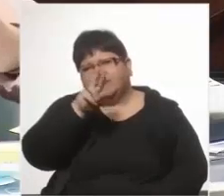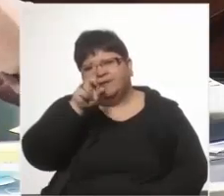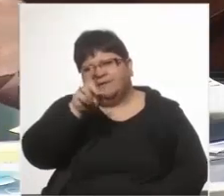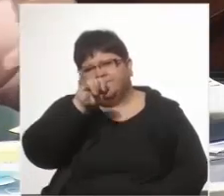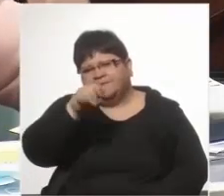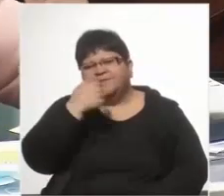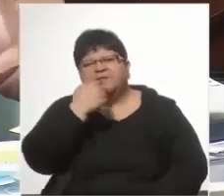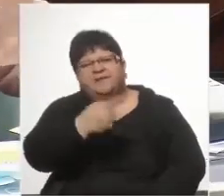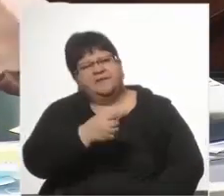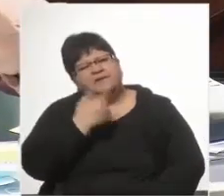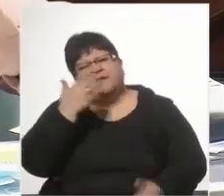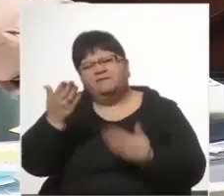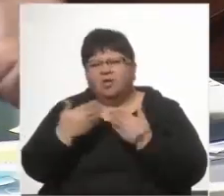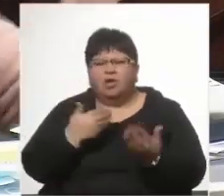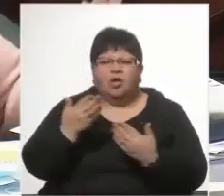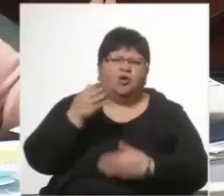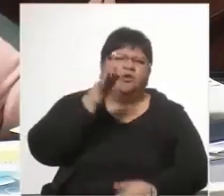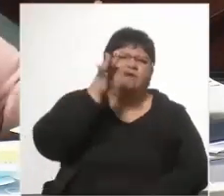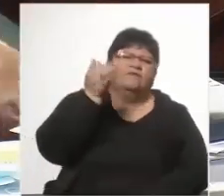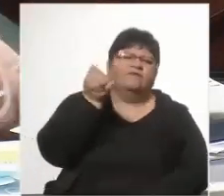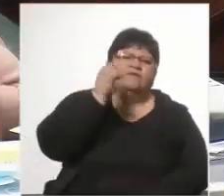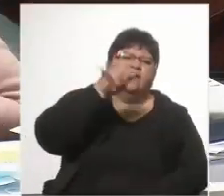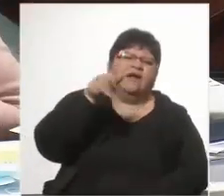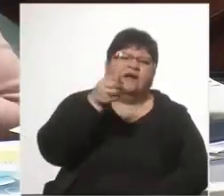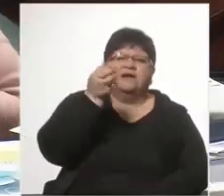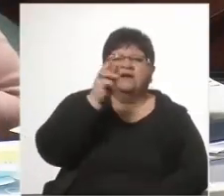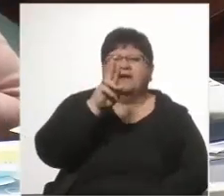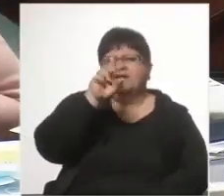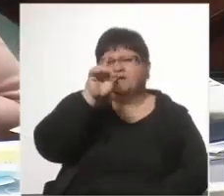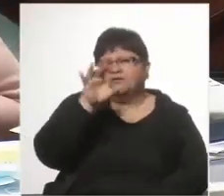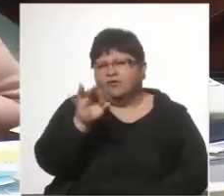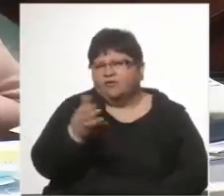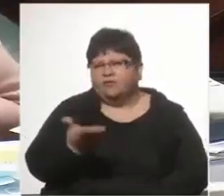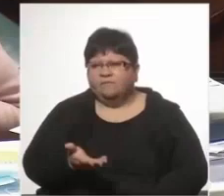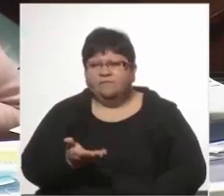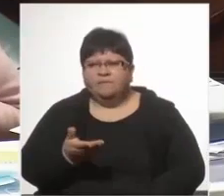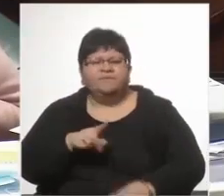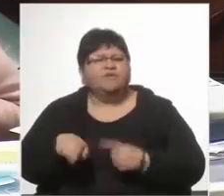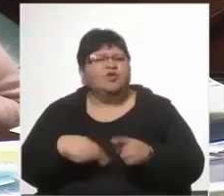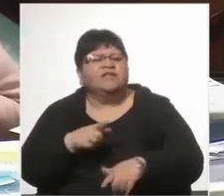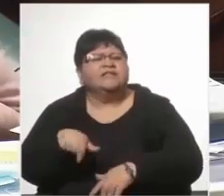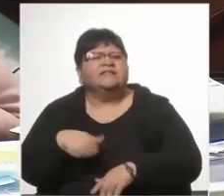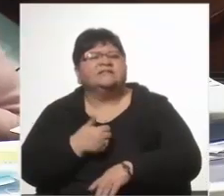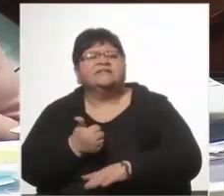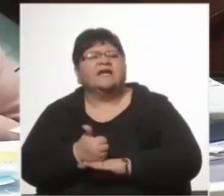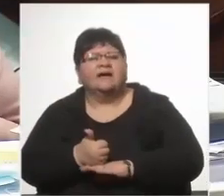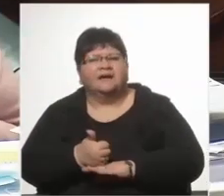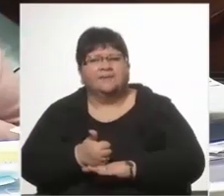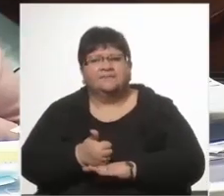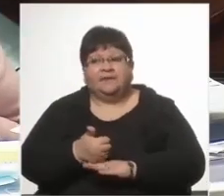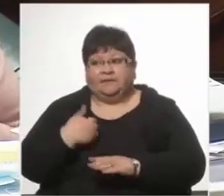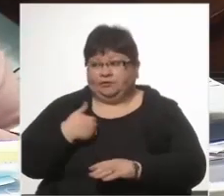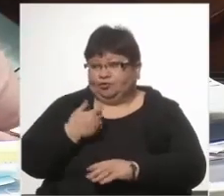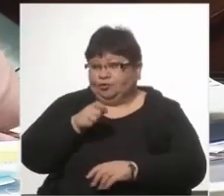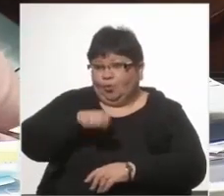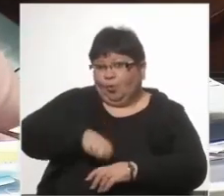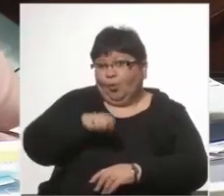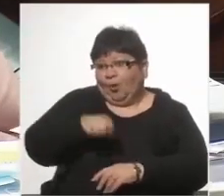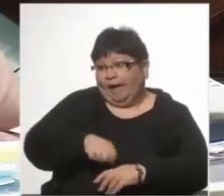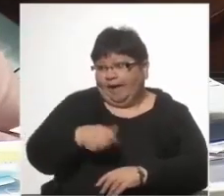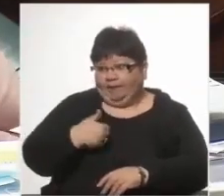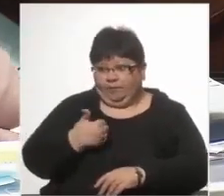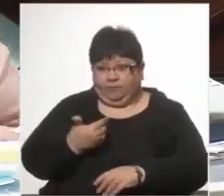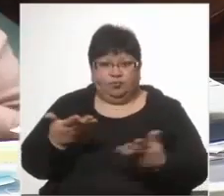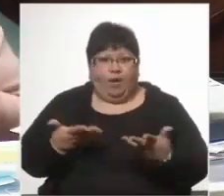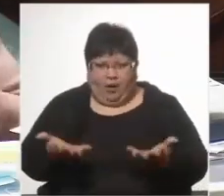Para mí, están a beneficio de inventario, porque yo tengo que actuar con un criterio jurídico. Si yo estuviera en un juzgado, que no lo estoy,